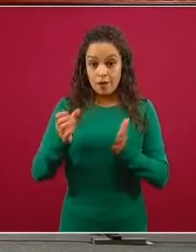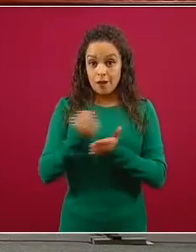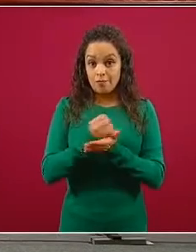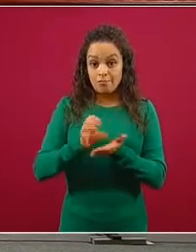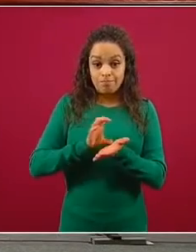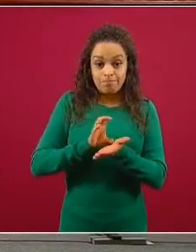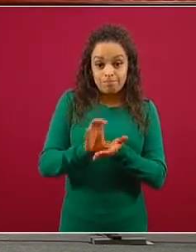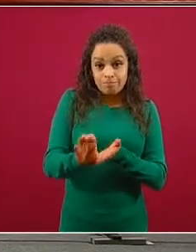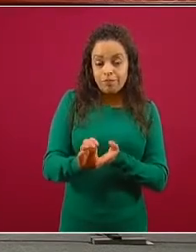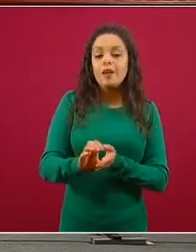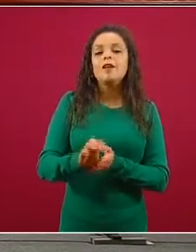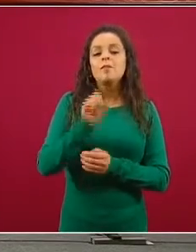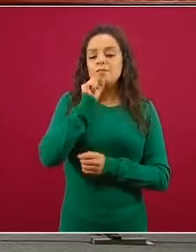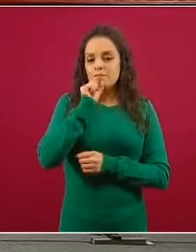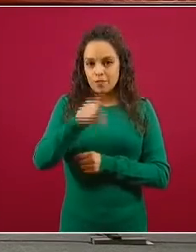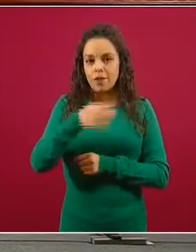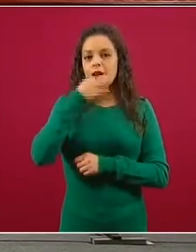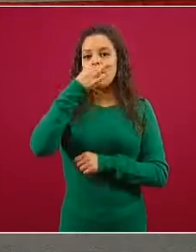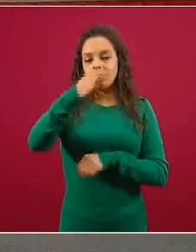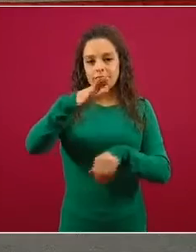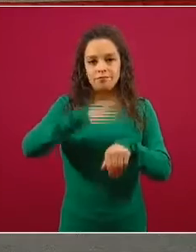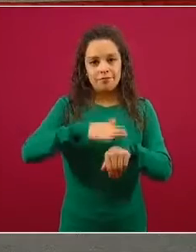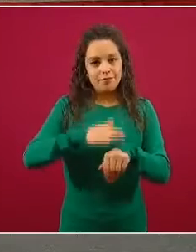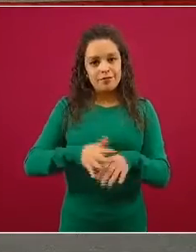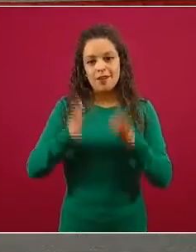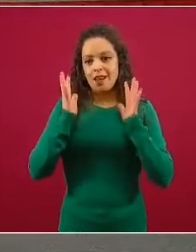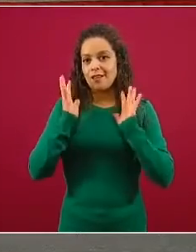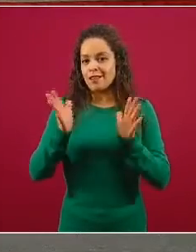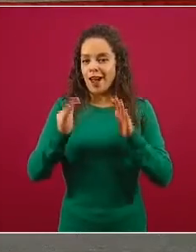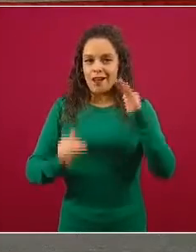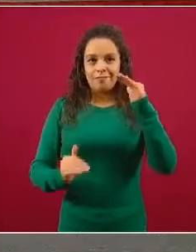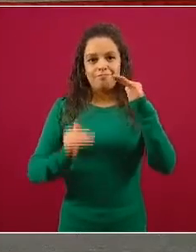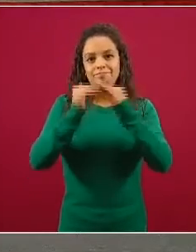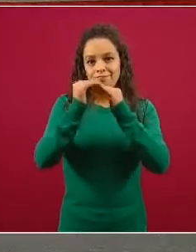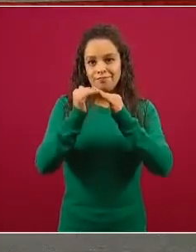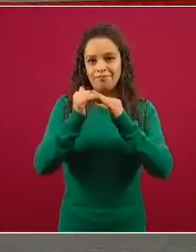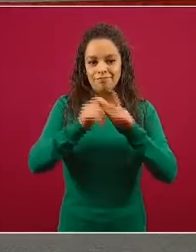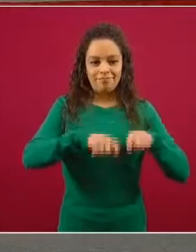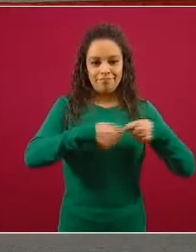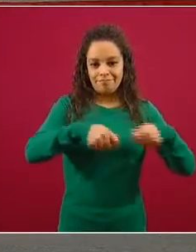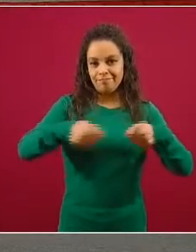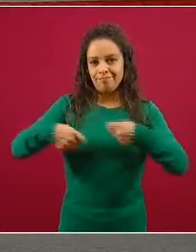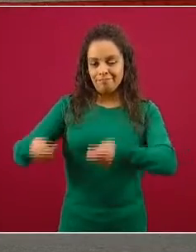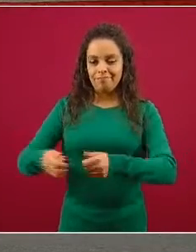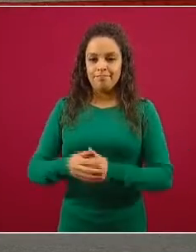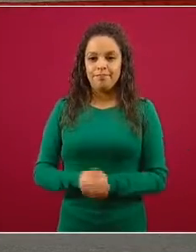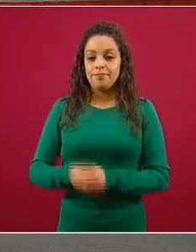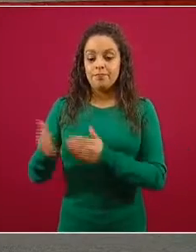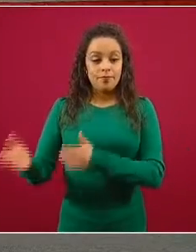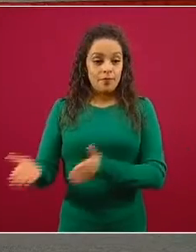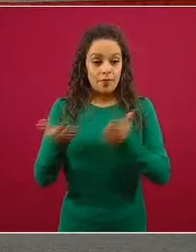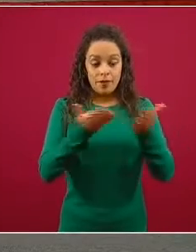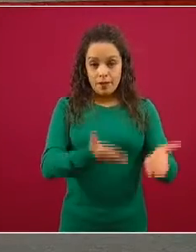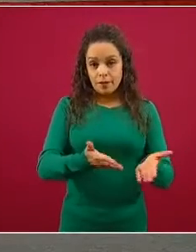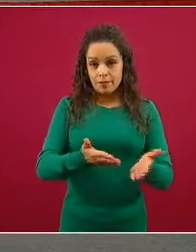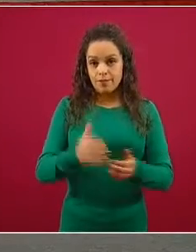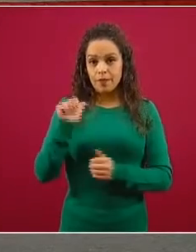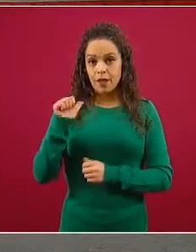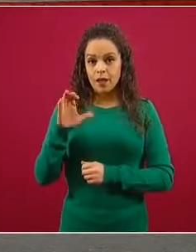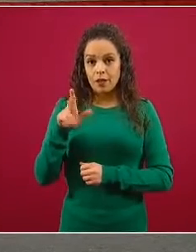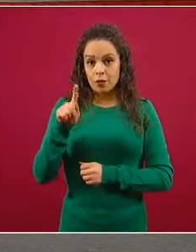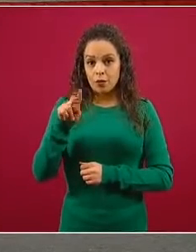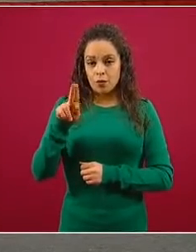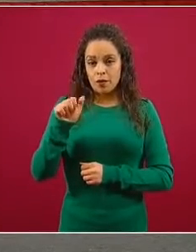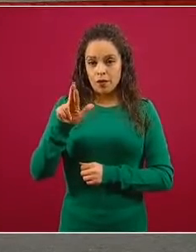Y es así entonces que le voy a dar la palabra a la actuaria Pilar Rivera para que nos